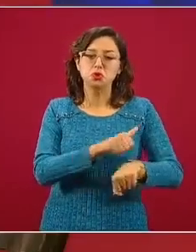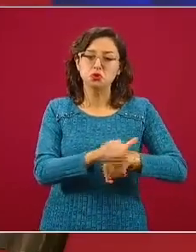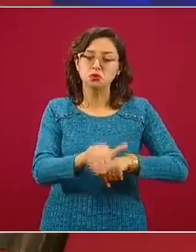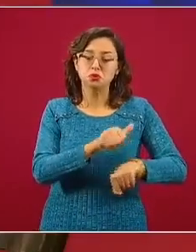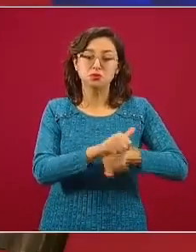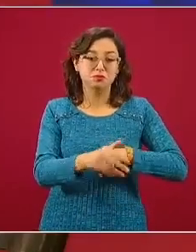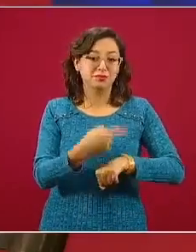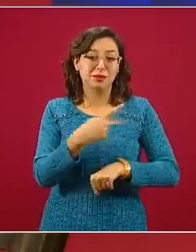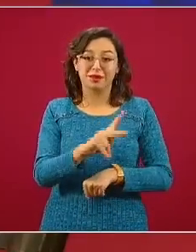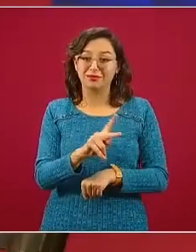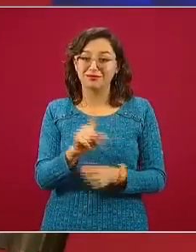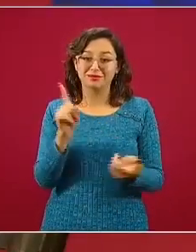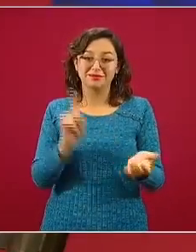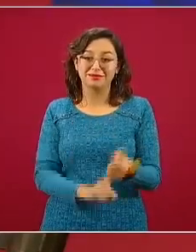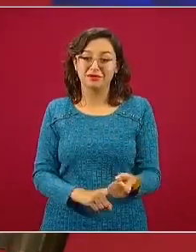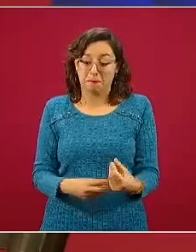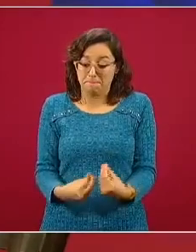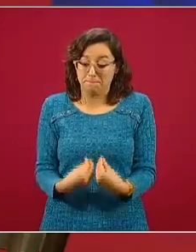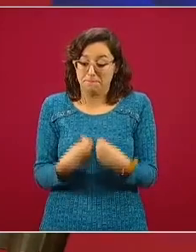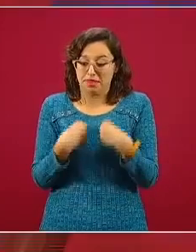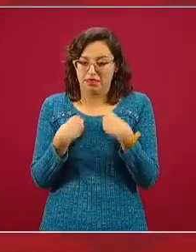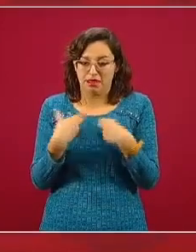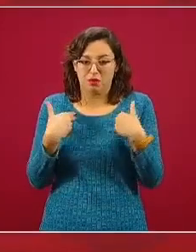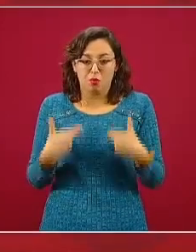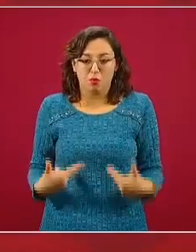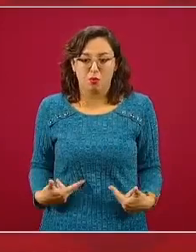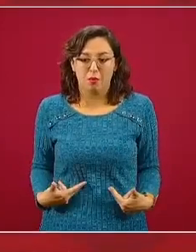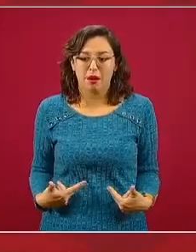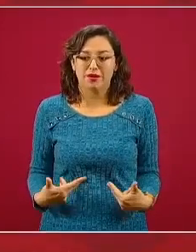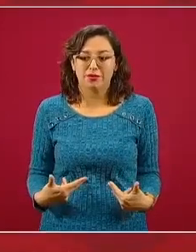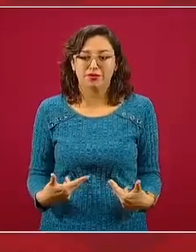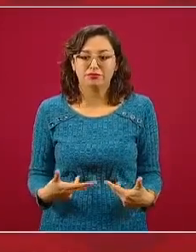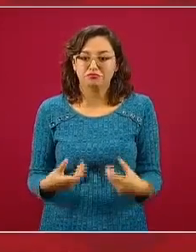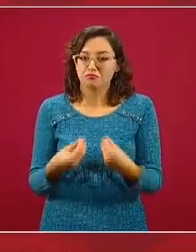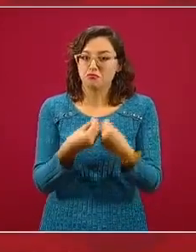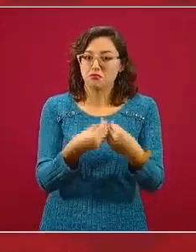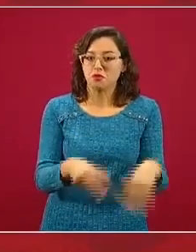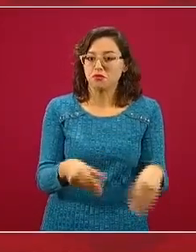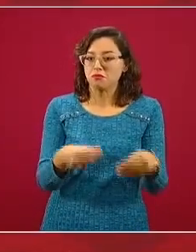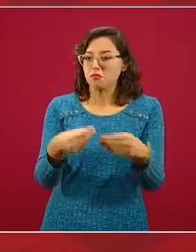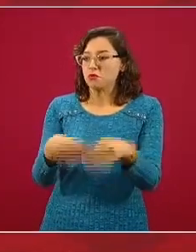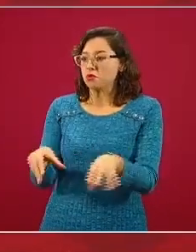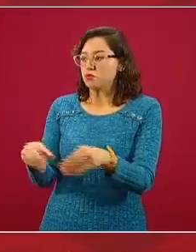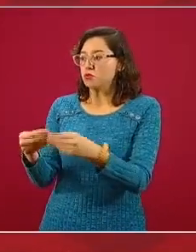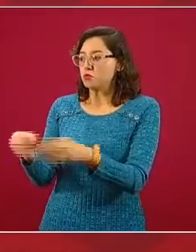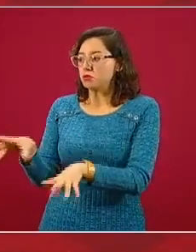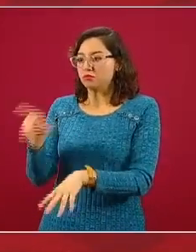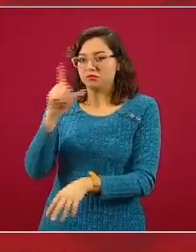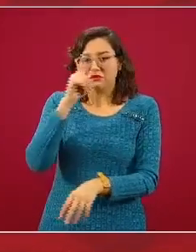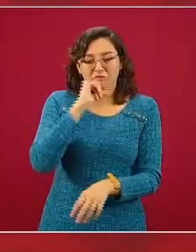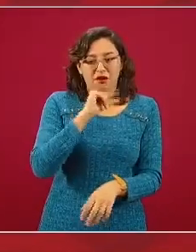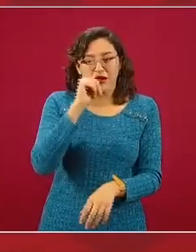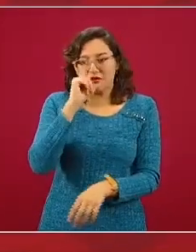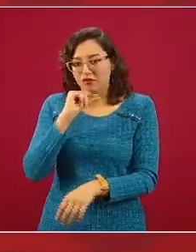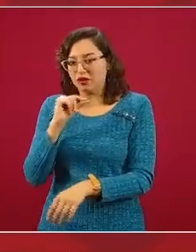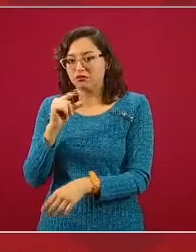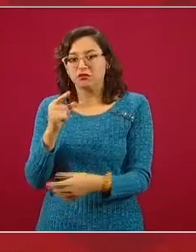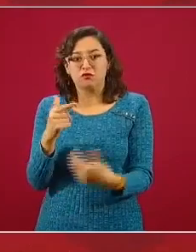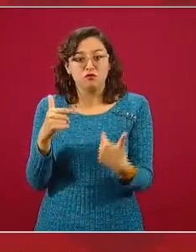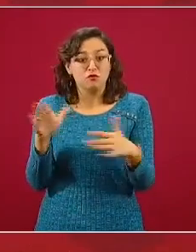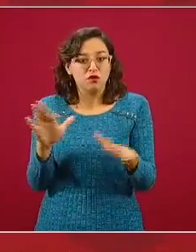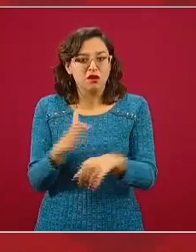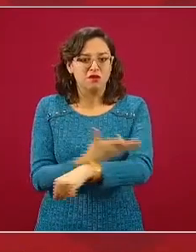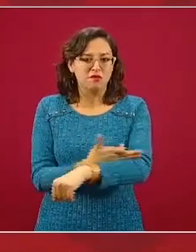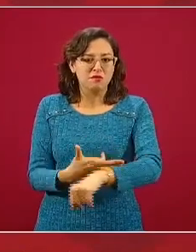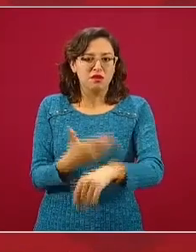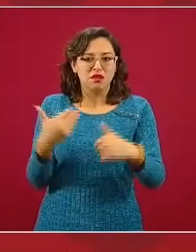son vidas que se perdieron, son seres, son seres humanos que fueron familiares, fueron queridos y